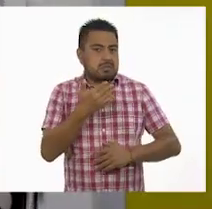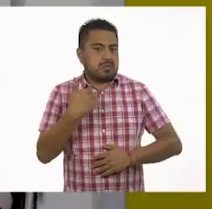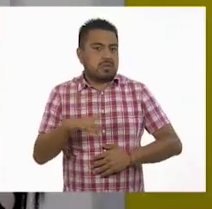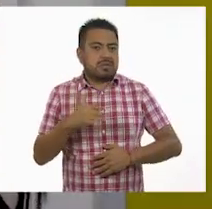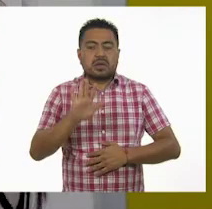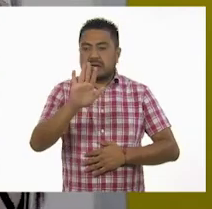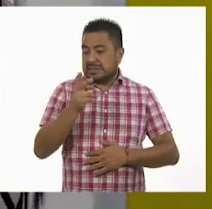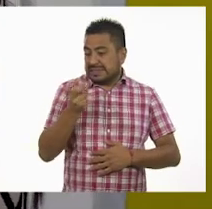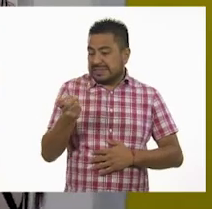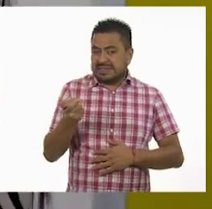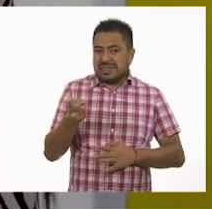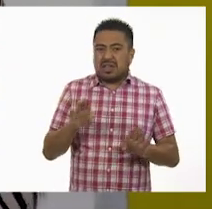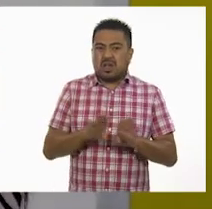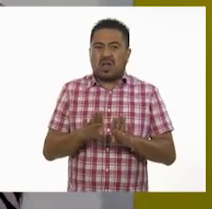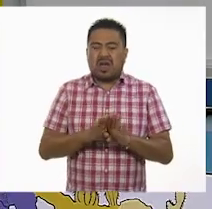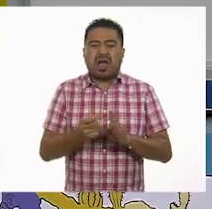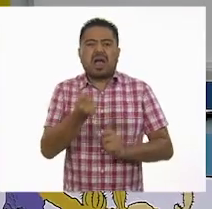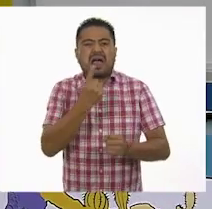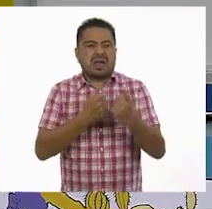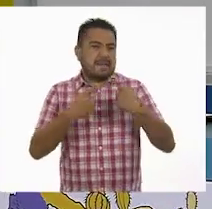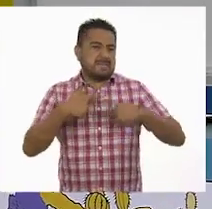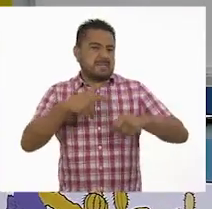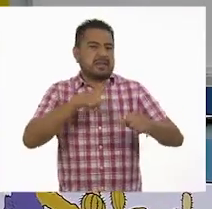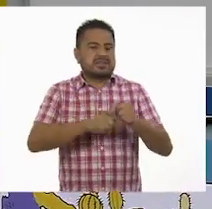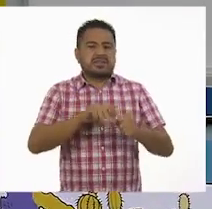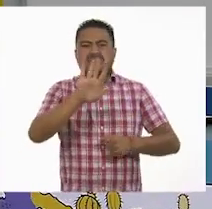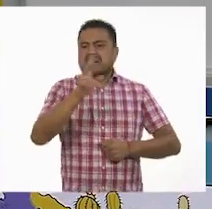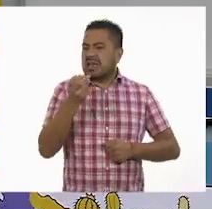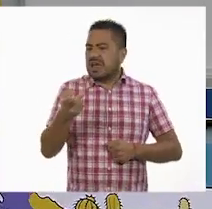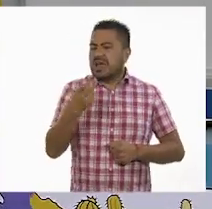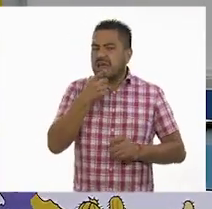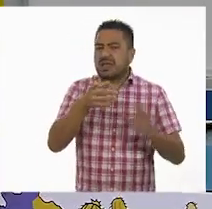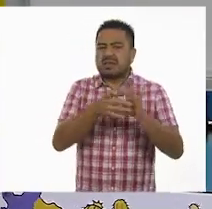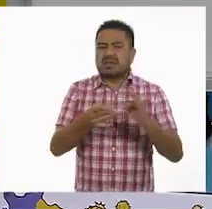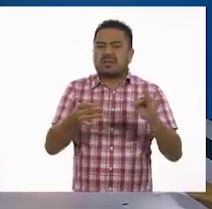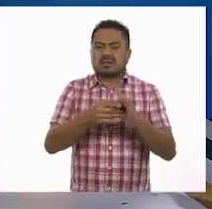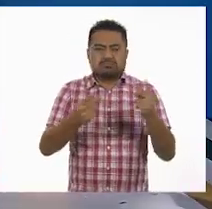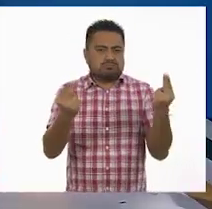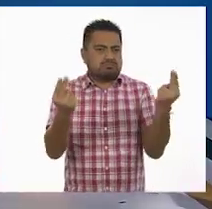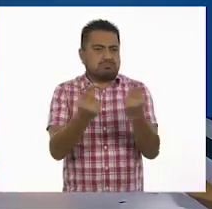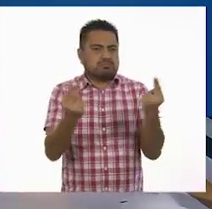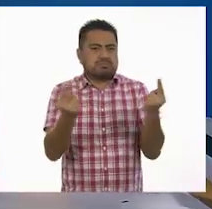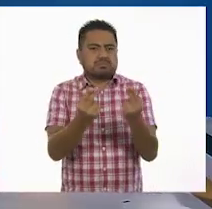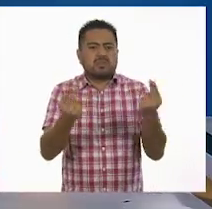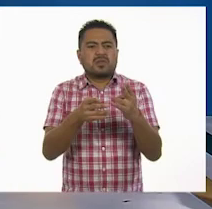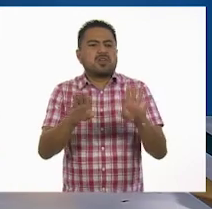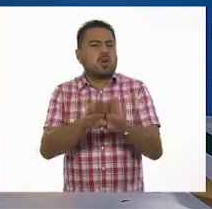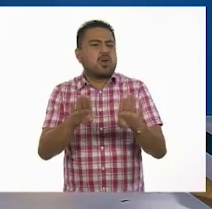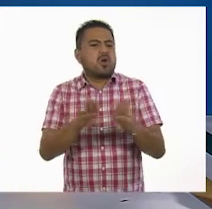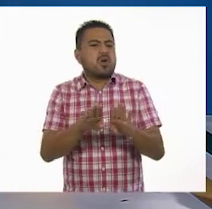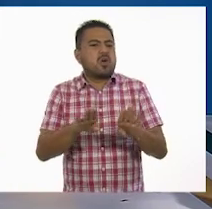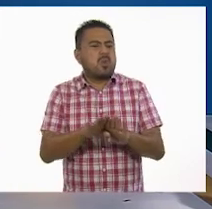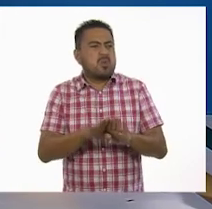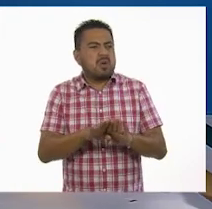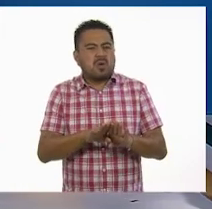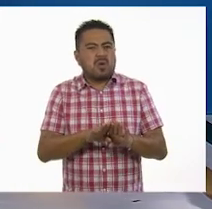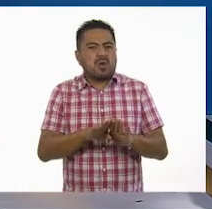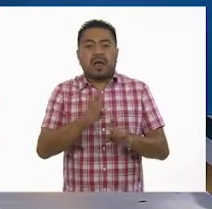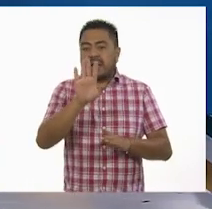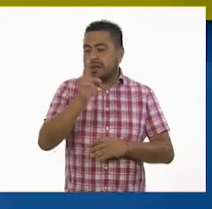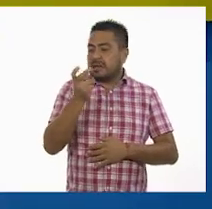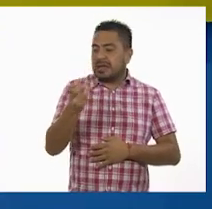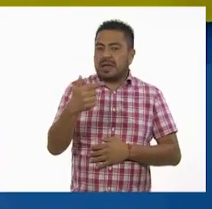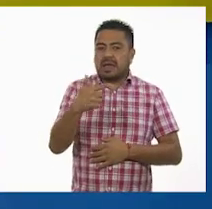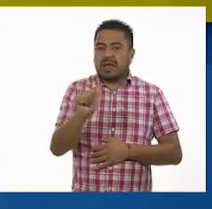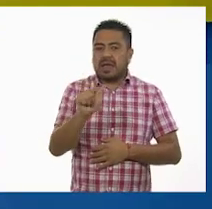Y este, este como para alguno de aquí vi uno que decía, decía uno aquí que necesitaba como una... Aquí está,